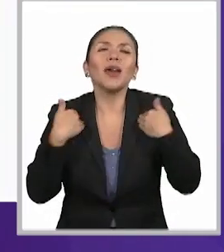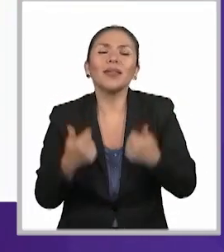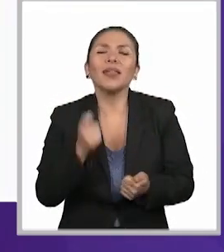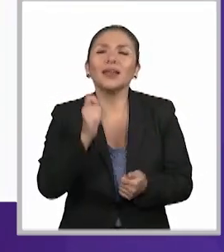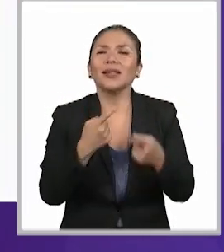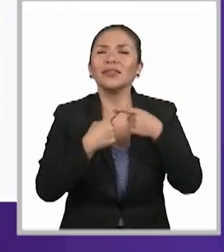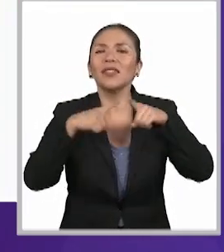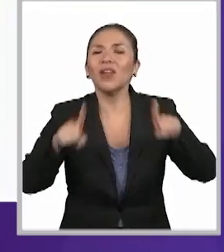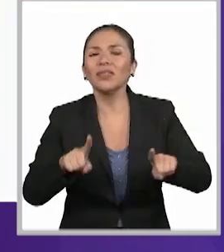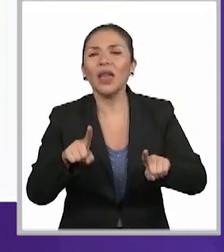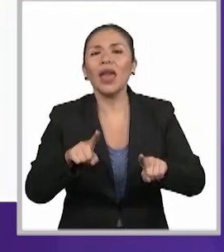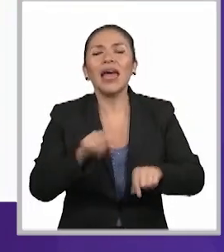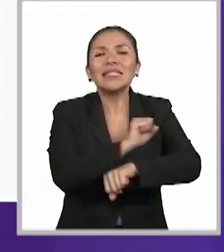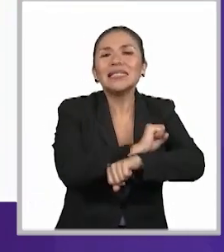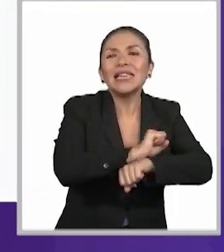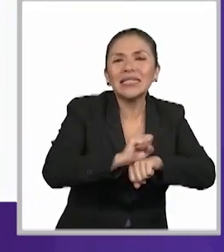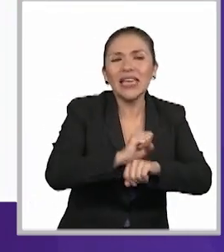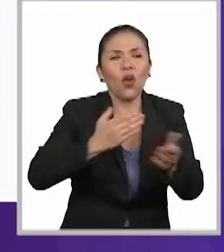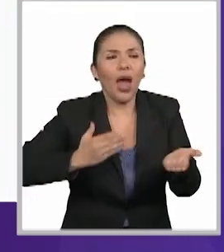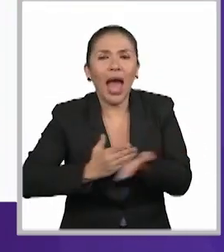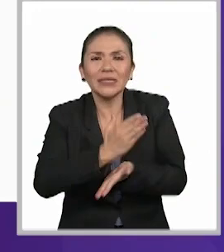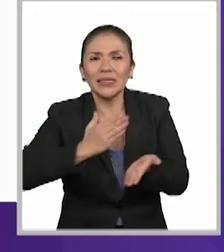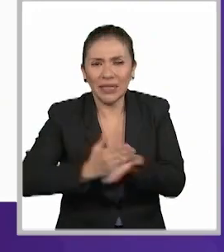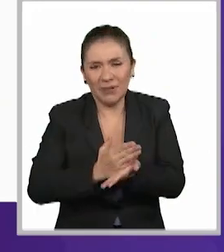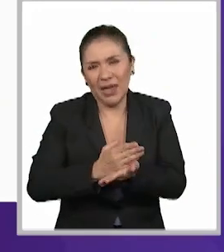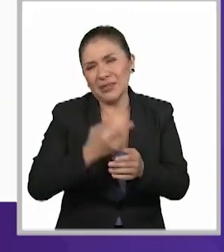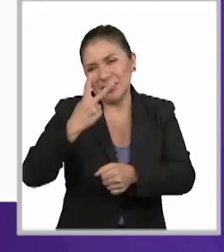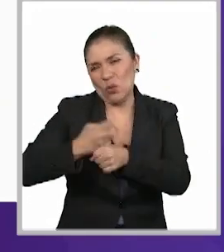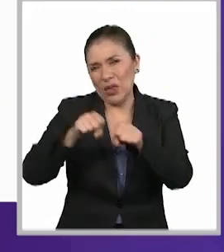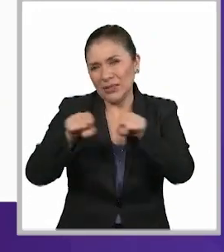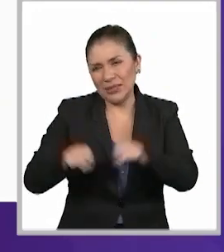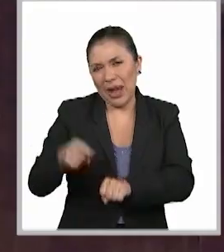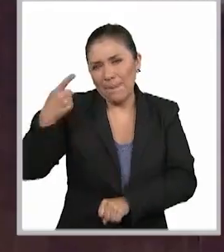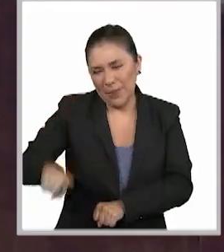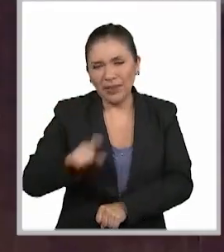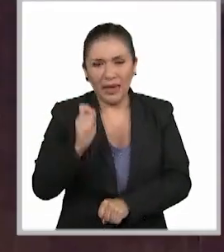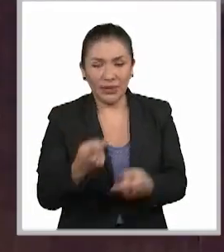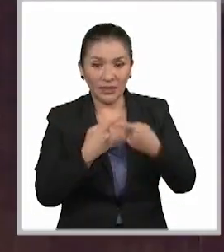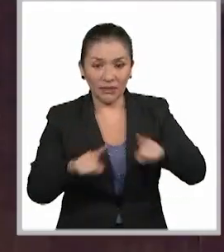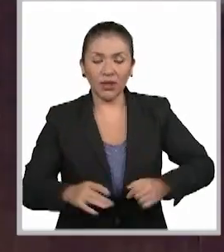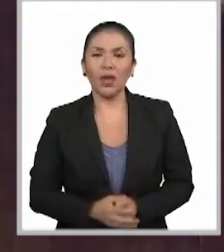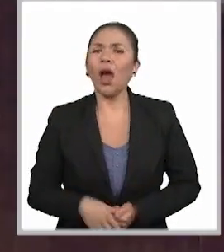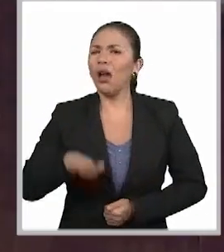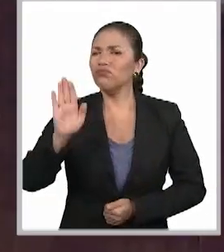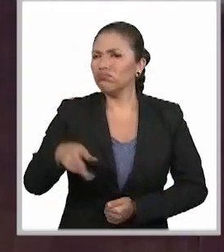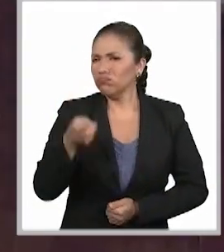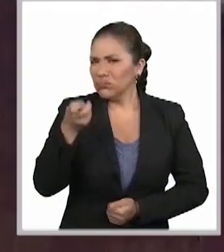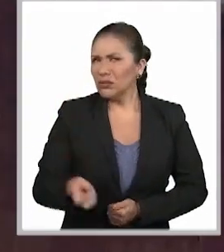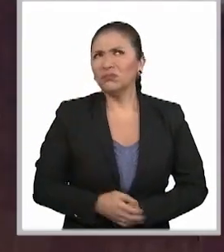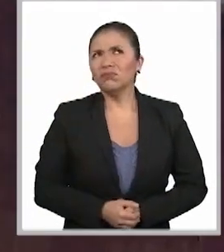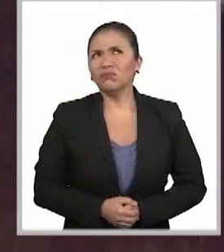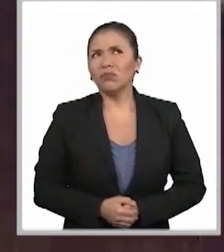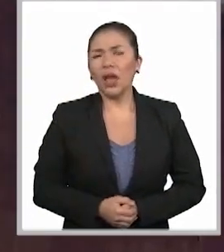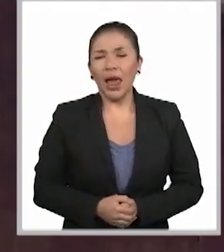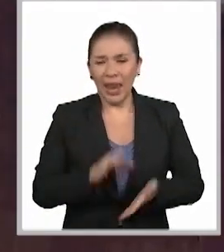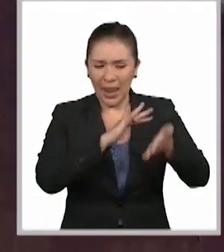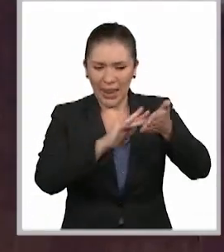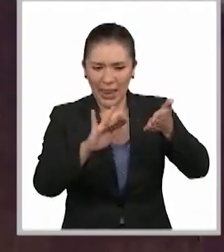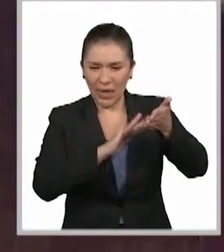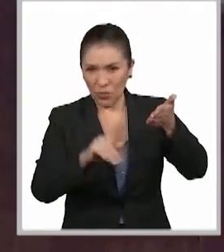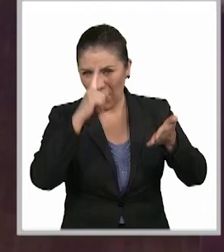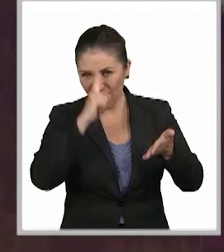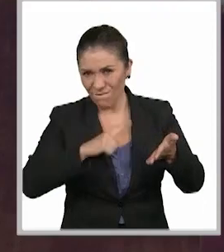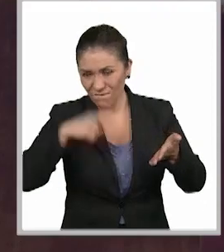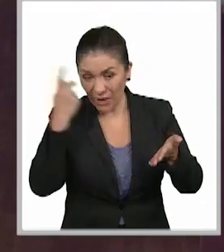entienden las lecturas sencillas y accesibles de la segunda sala. En ese sentido, entonces, una sentencia de lectura